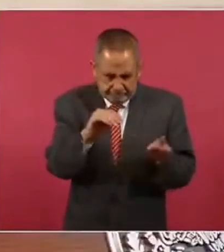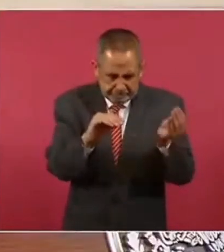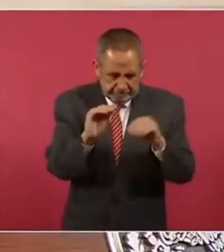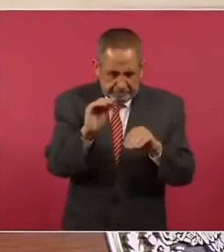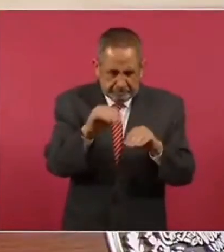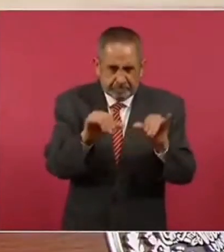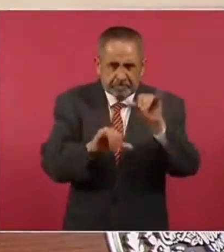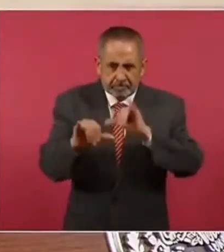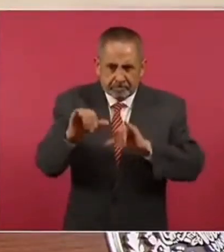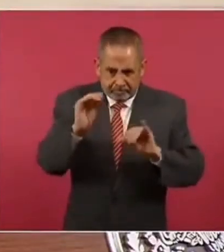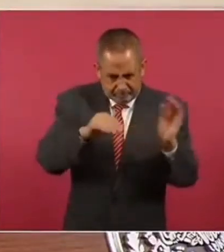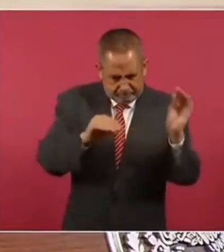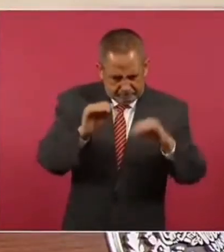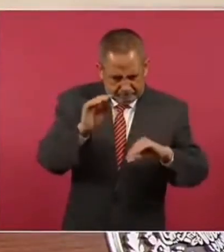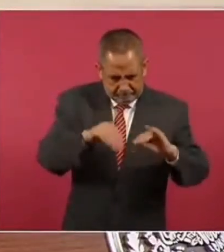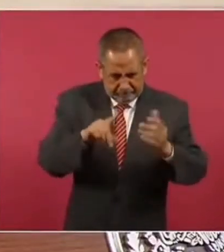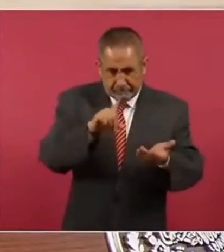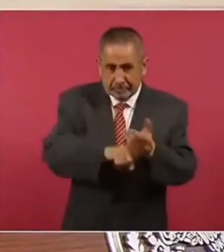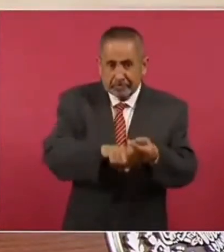y algunas